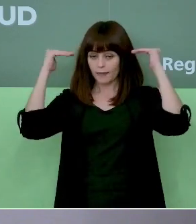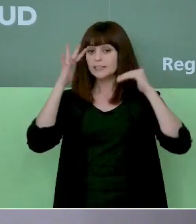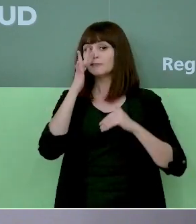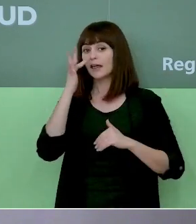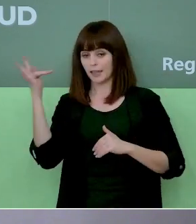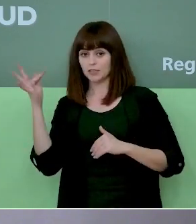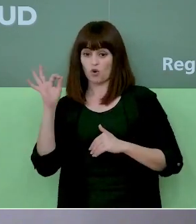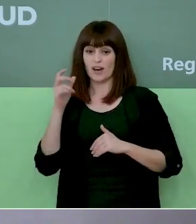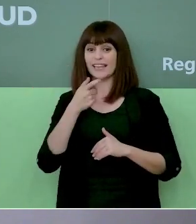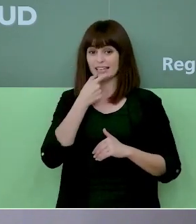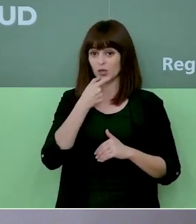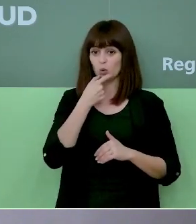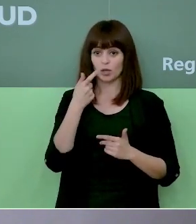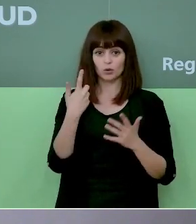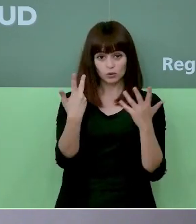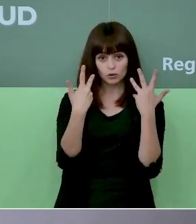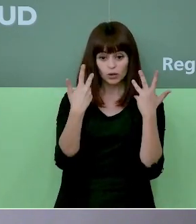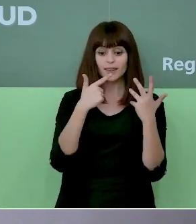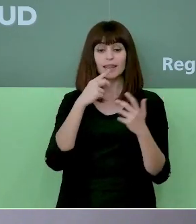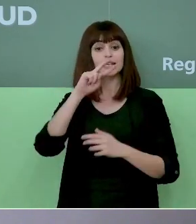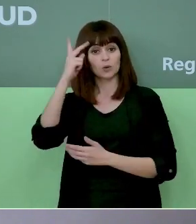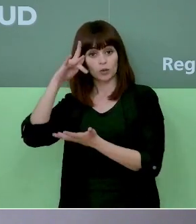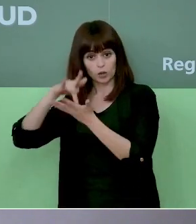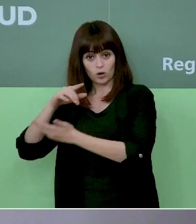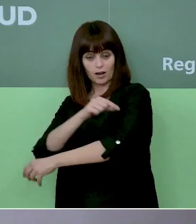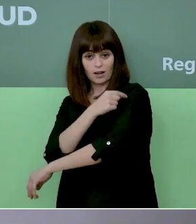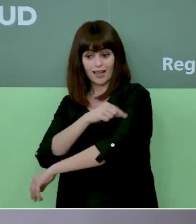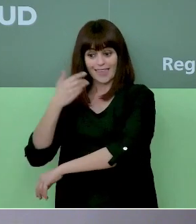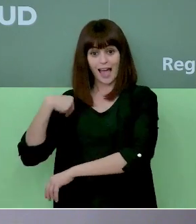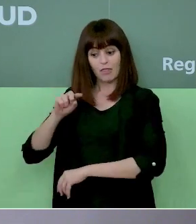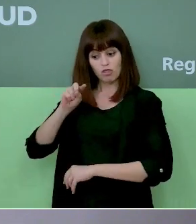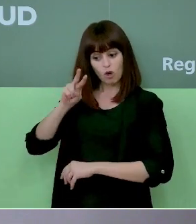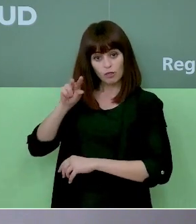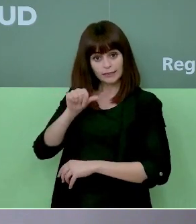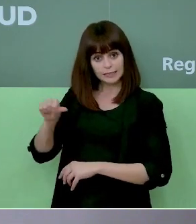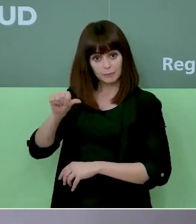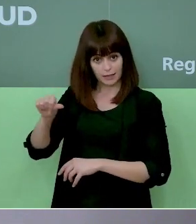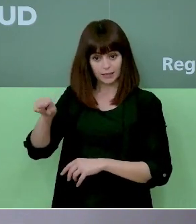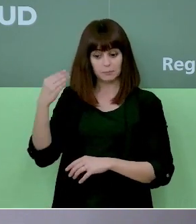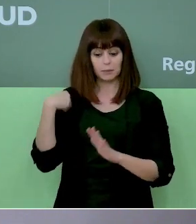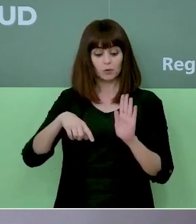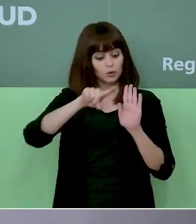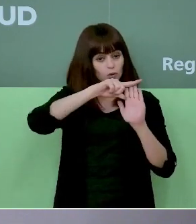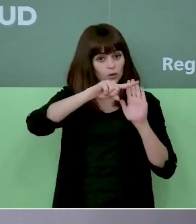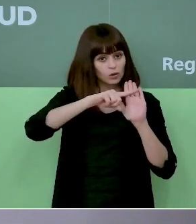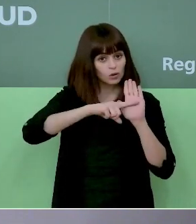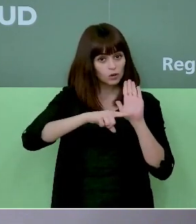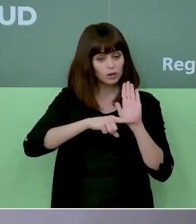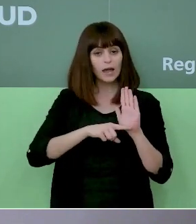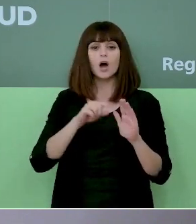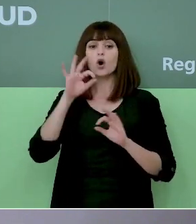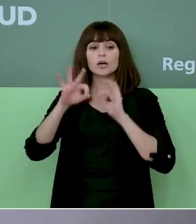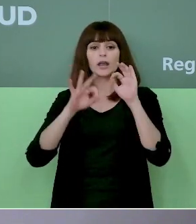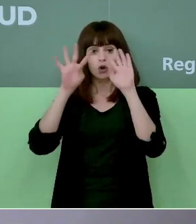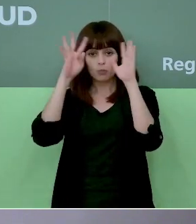programa de Reino Unido que ha puesto la segunda dosis a las 12 semanas. En esa pauta de adecuación de pauta, la OMS lo que